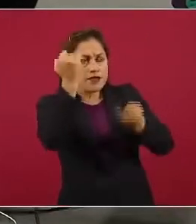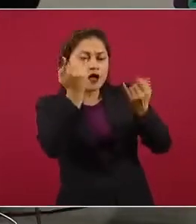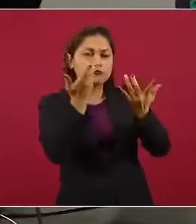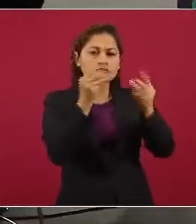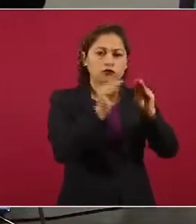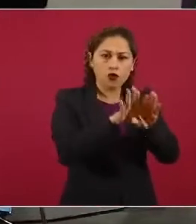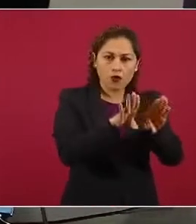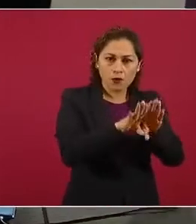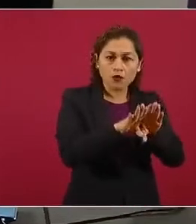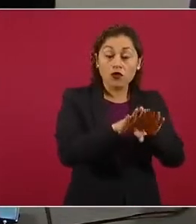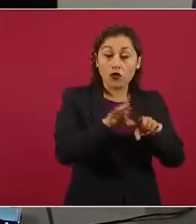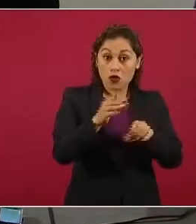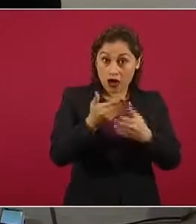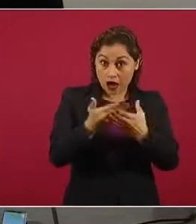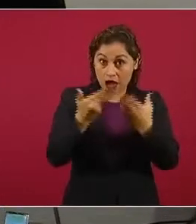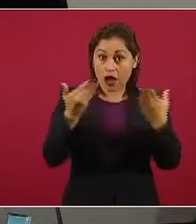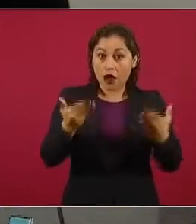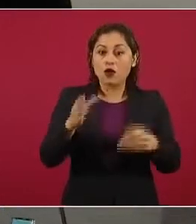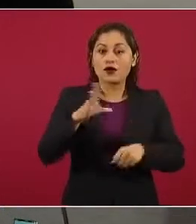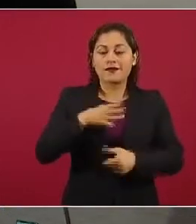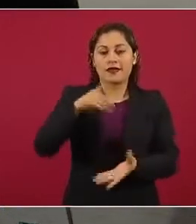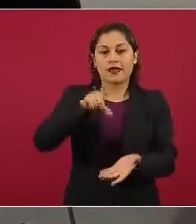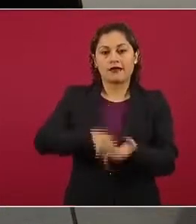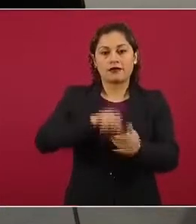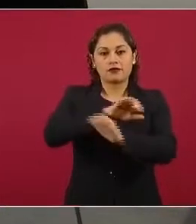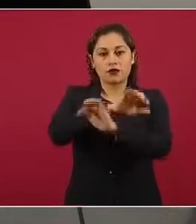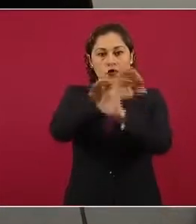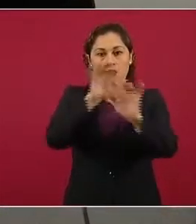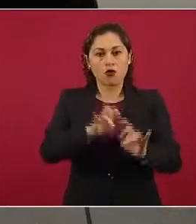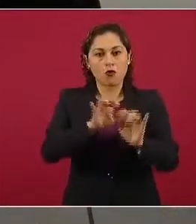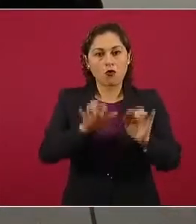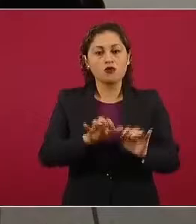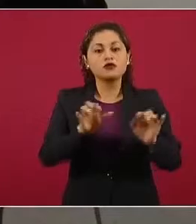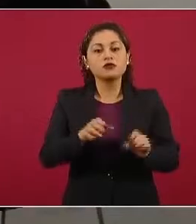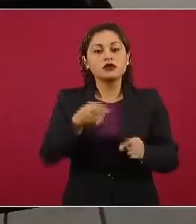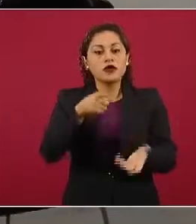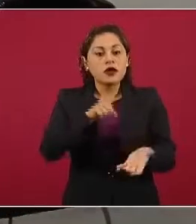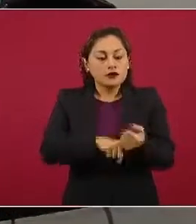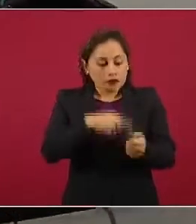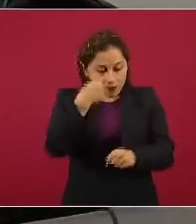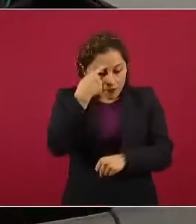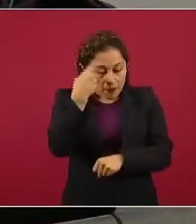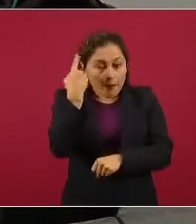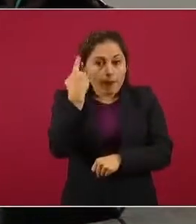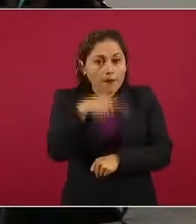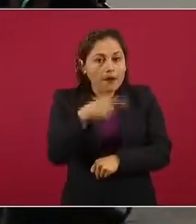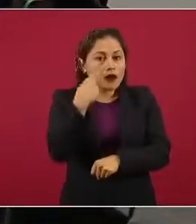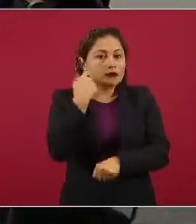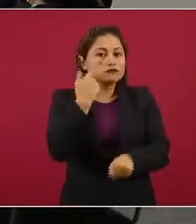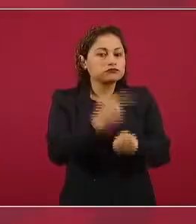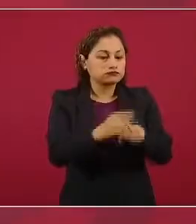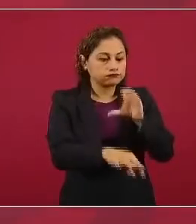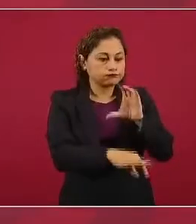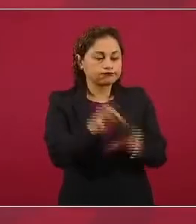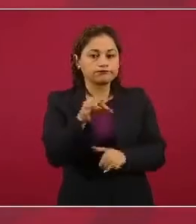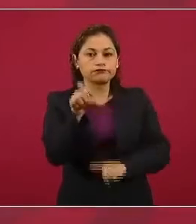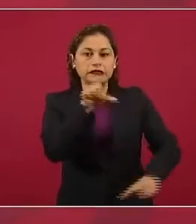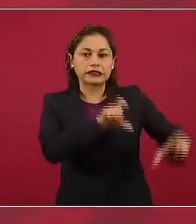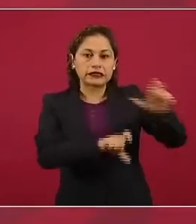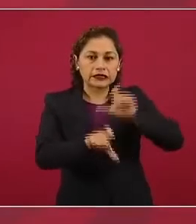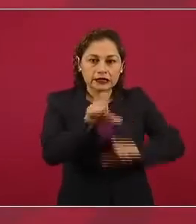se utilizan modelos computacionales para identificar las propiedades químicas y